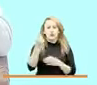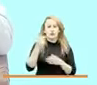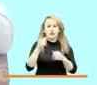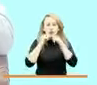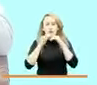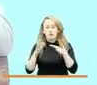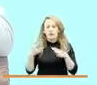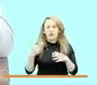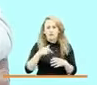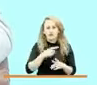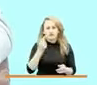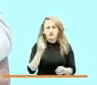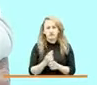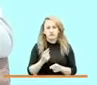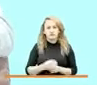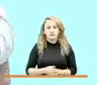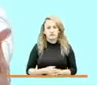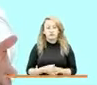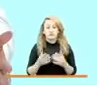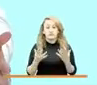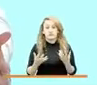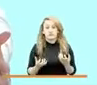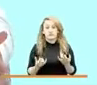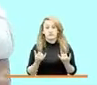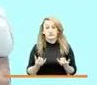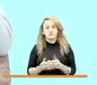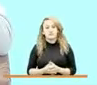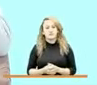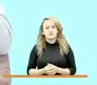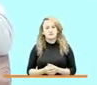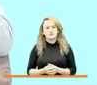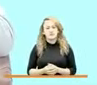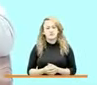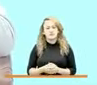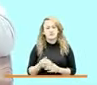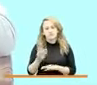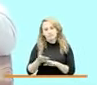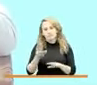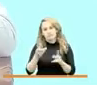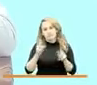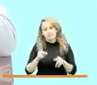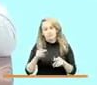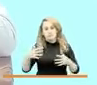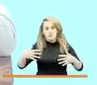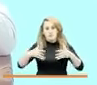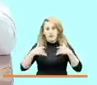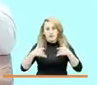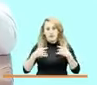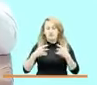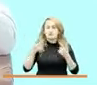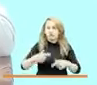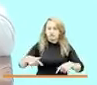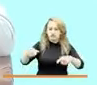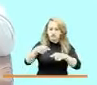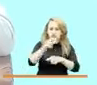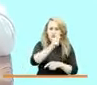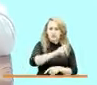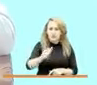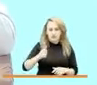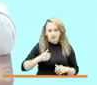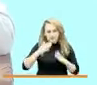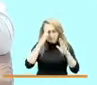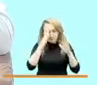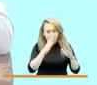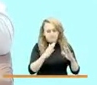por eso queremos en el día de hoy pues de pedir también que las víctimas que son nuestros validadores que son las personas que atendemos